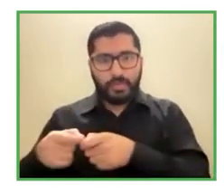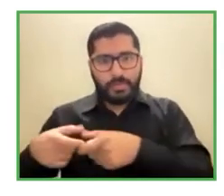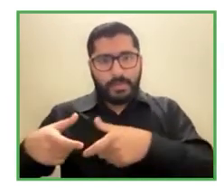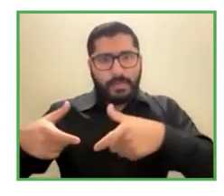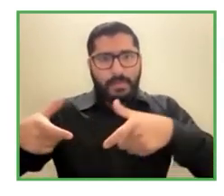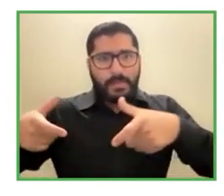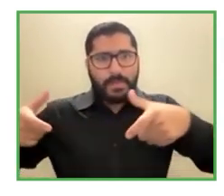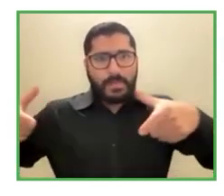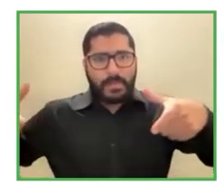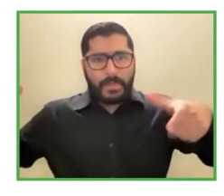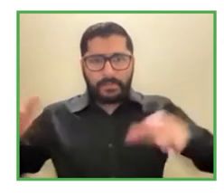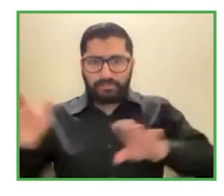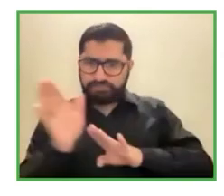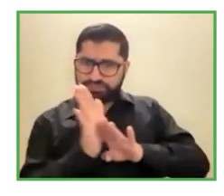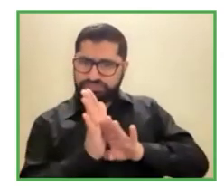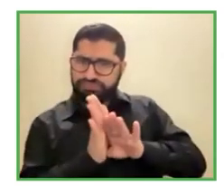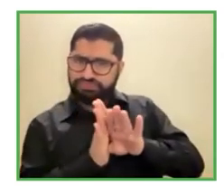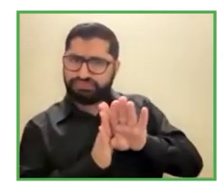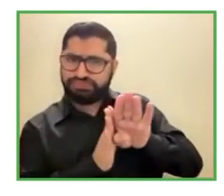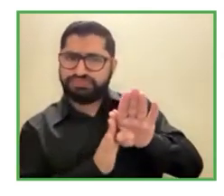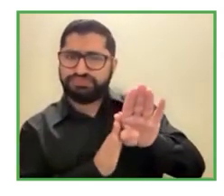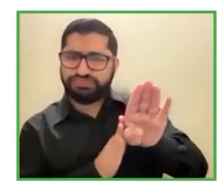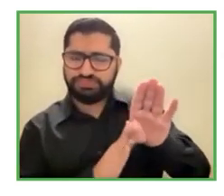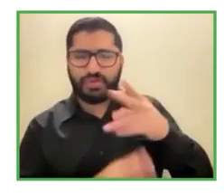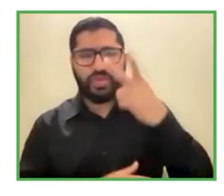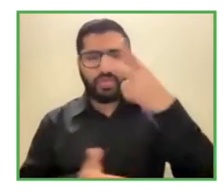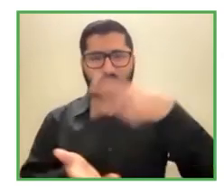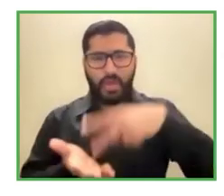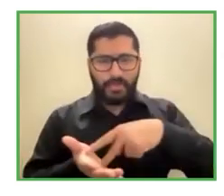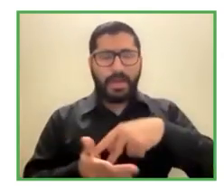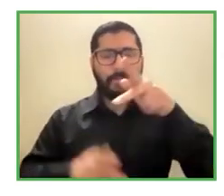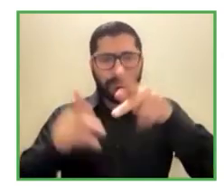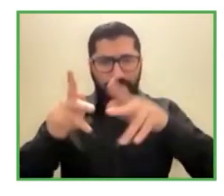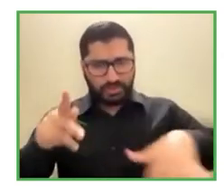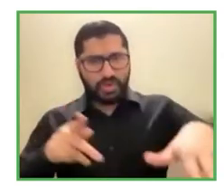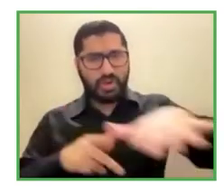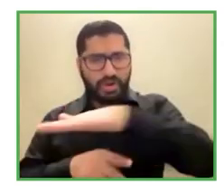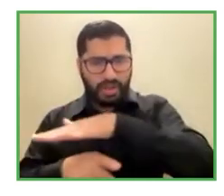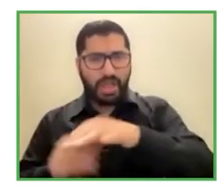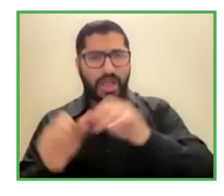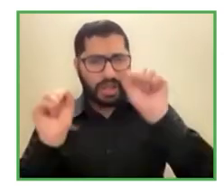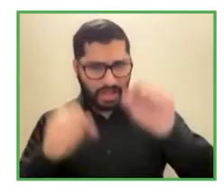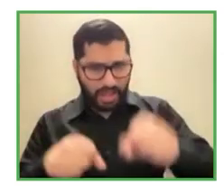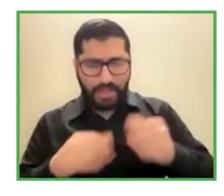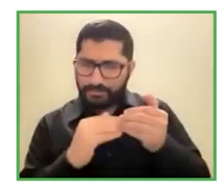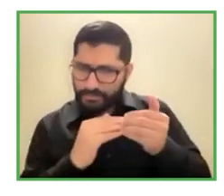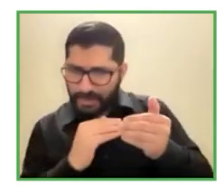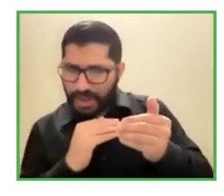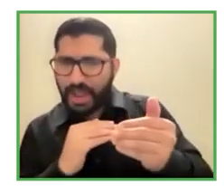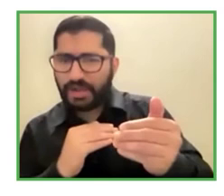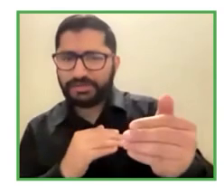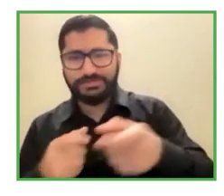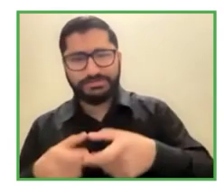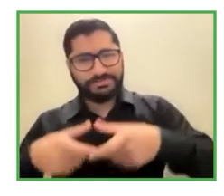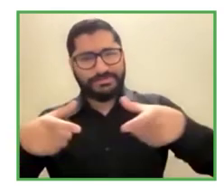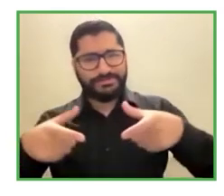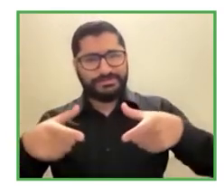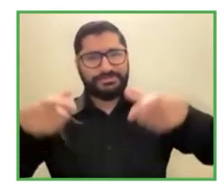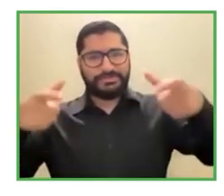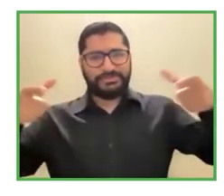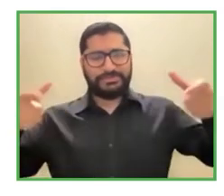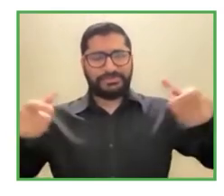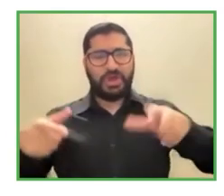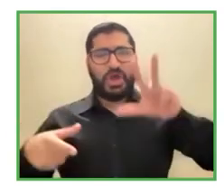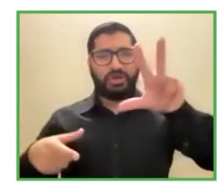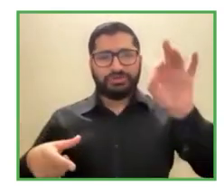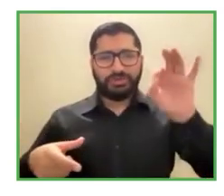habrán crecido en un 300% en comparación con la situación previa al COVID-19 lo tanto hemos sido una empresa que